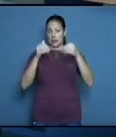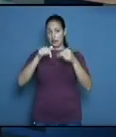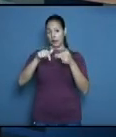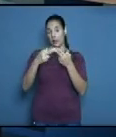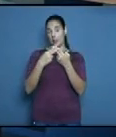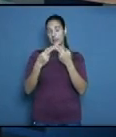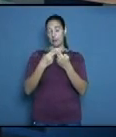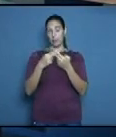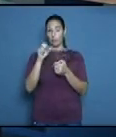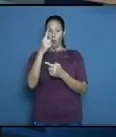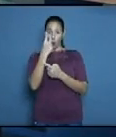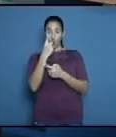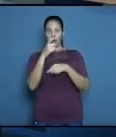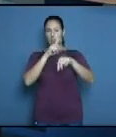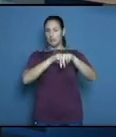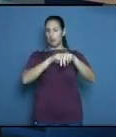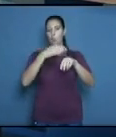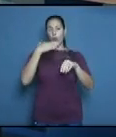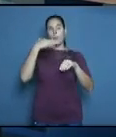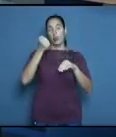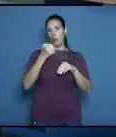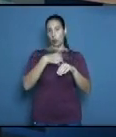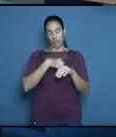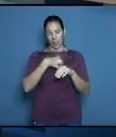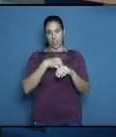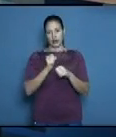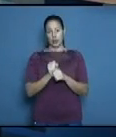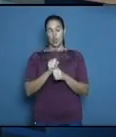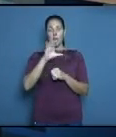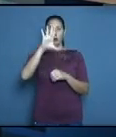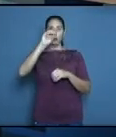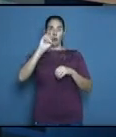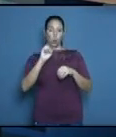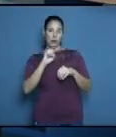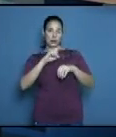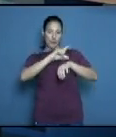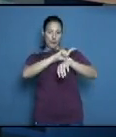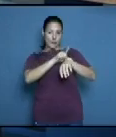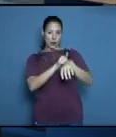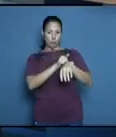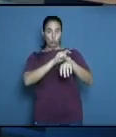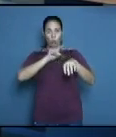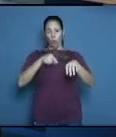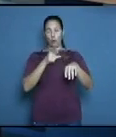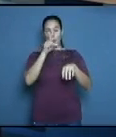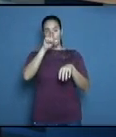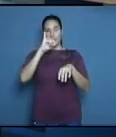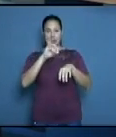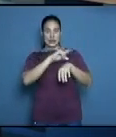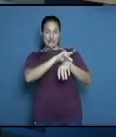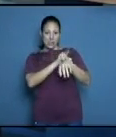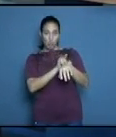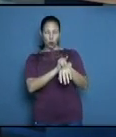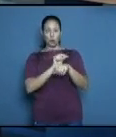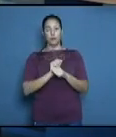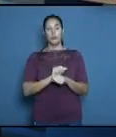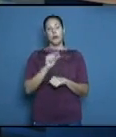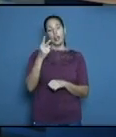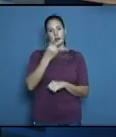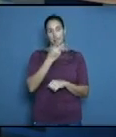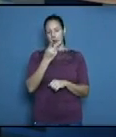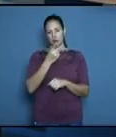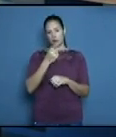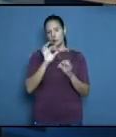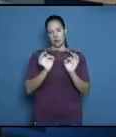el mejor parcial individual con 50-13 segundos superando al de todas las que tuvieron la responsabilidad de